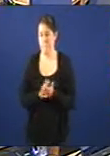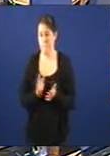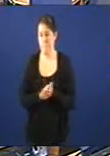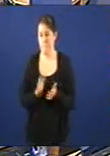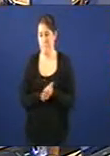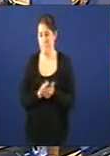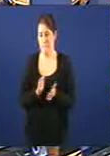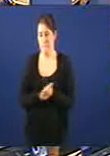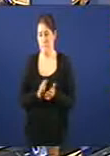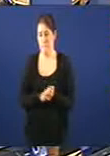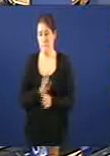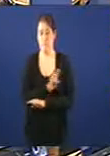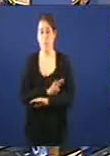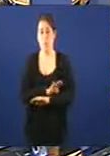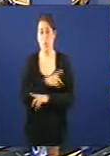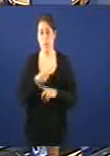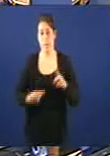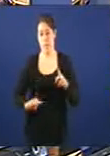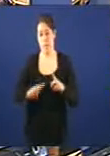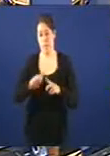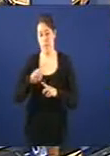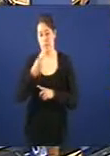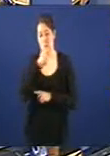Ten a palabra a consellera do Medio Rural de Bomar.